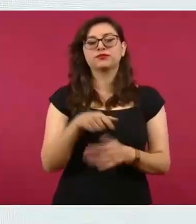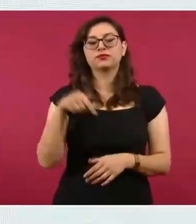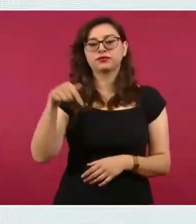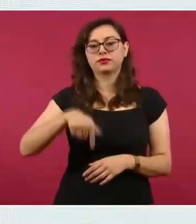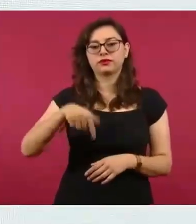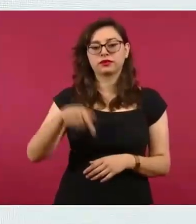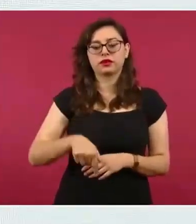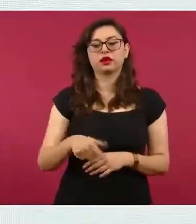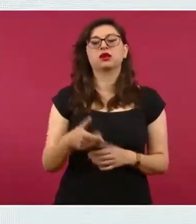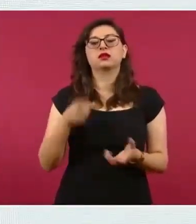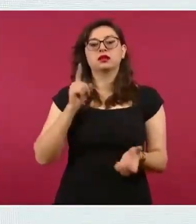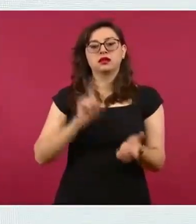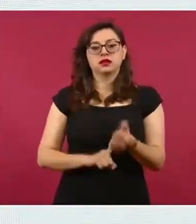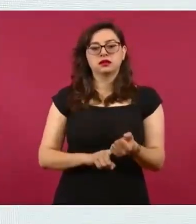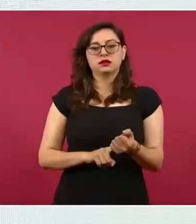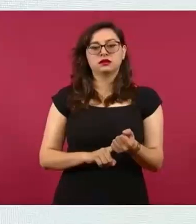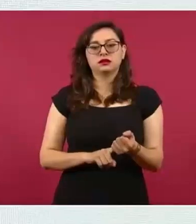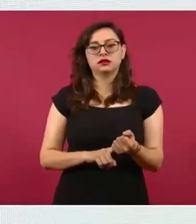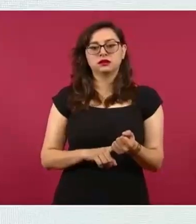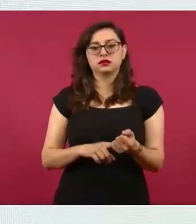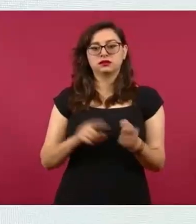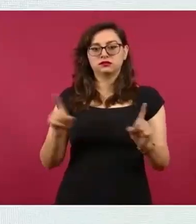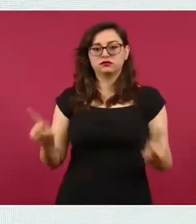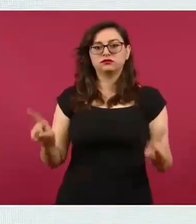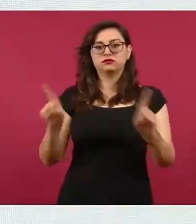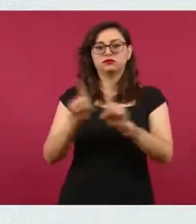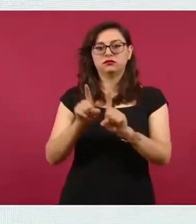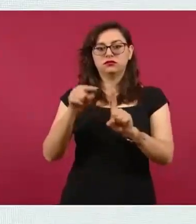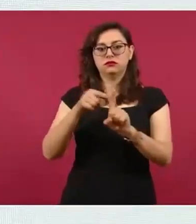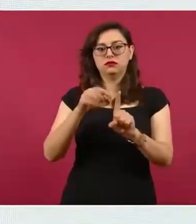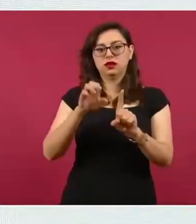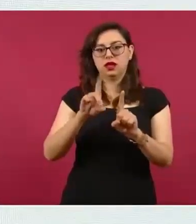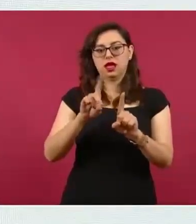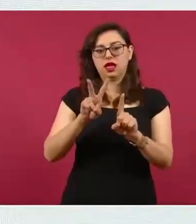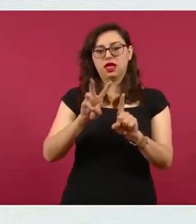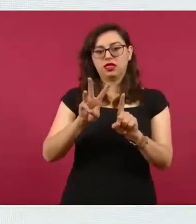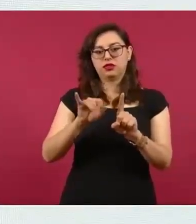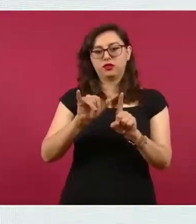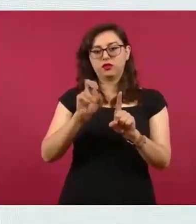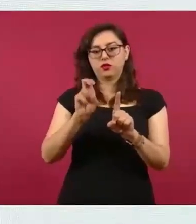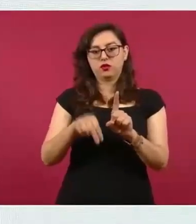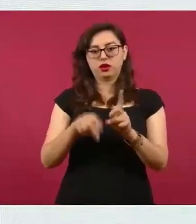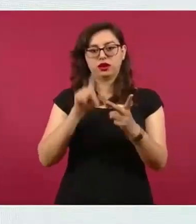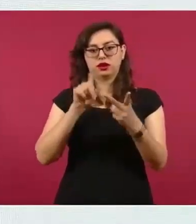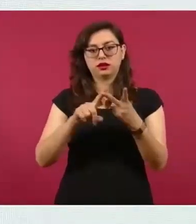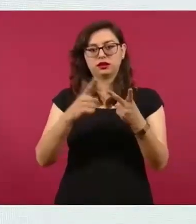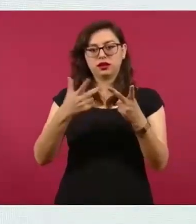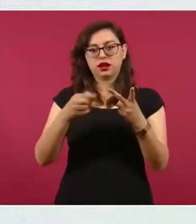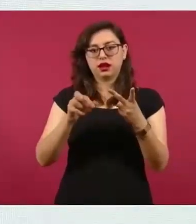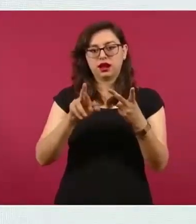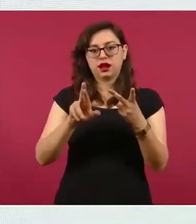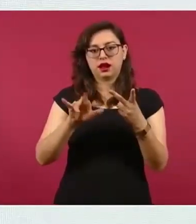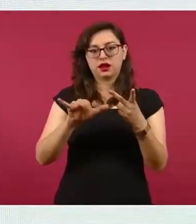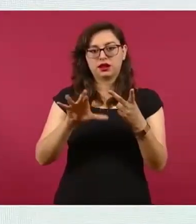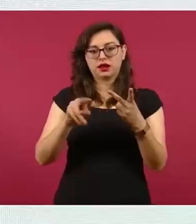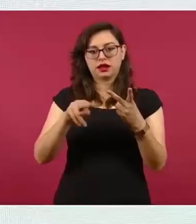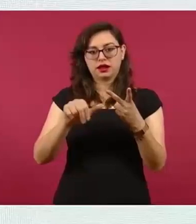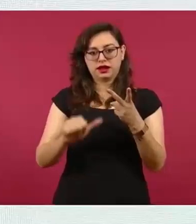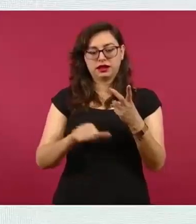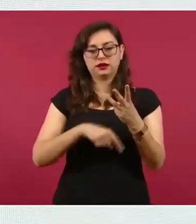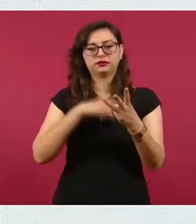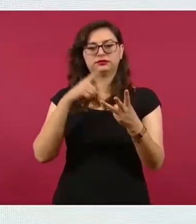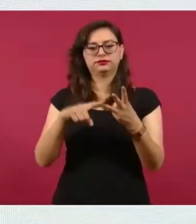Erwin Héctor Ocaña Rivera, Georgina Castañeda,